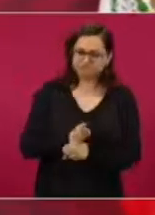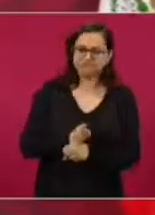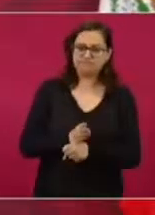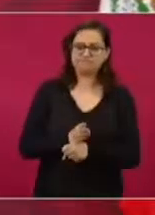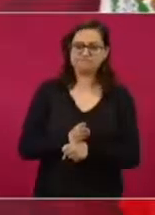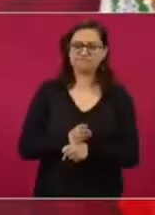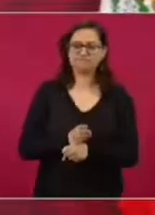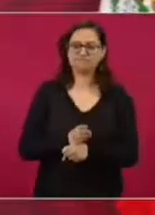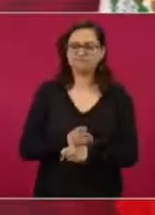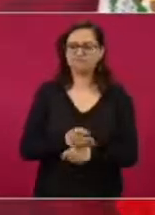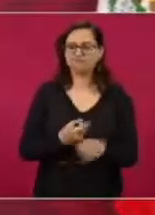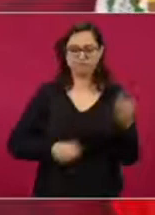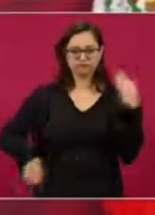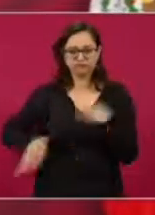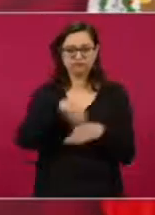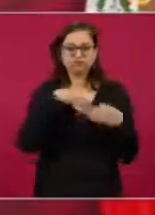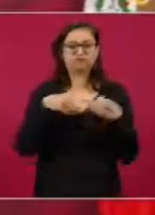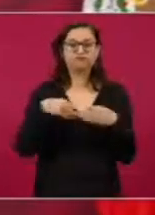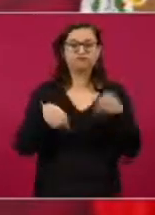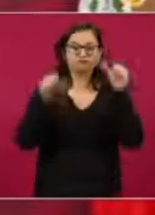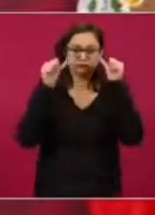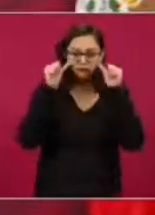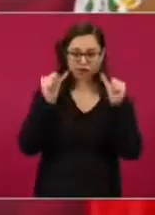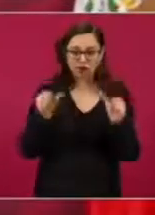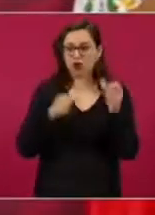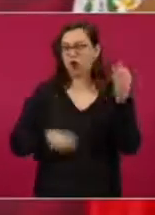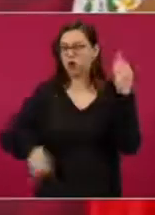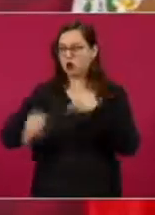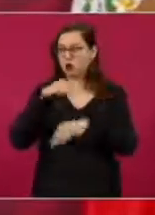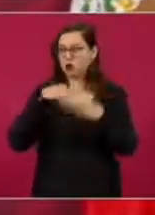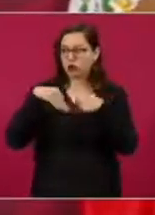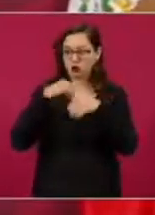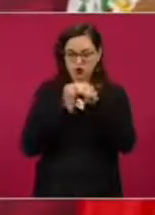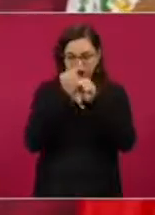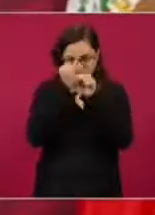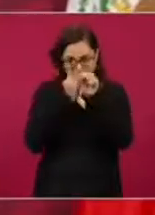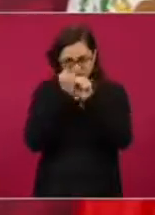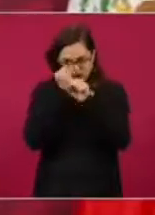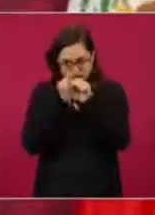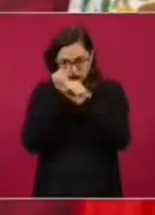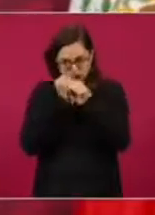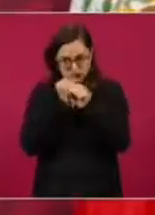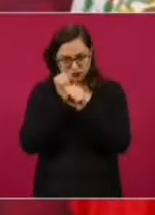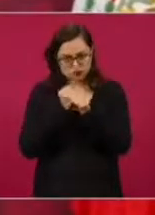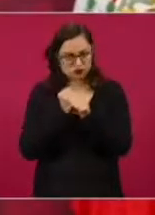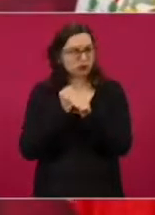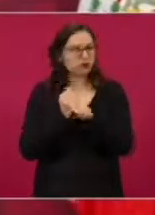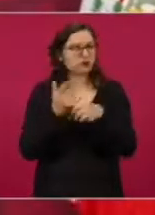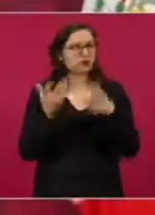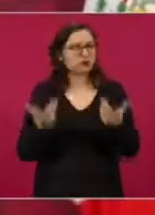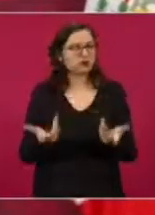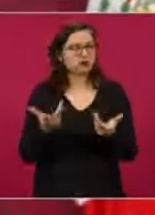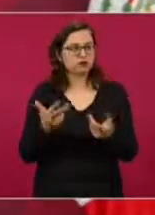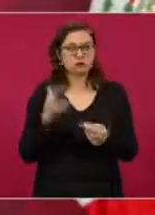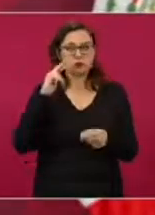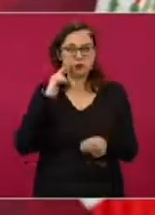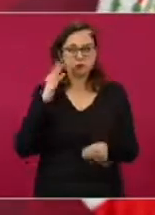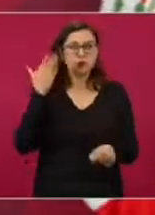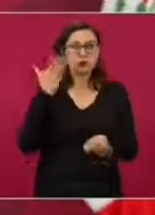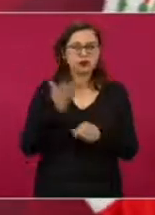atendidos, se investigue y se encuentre a los responsables, a los culpables.